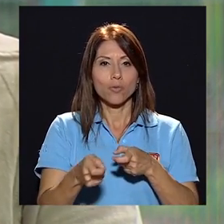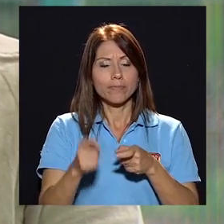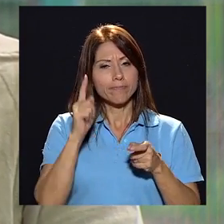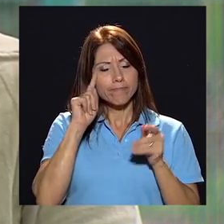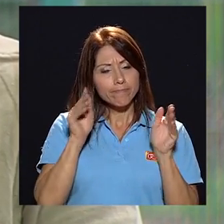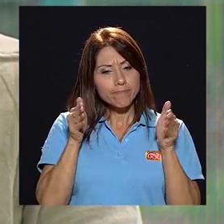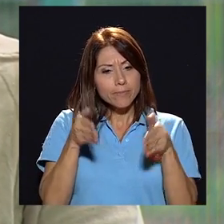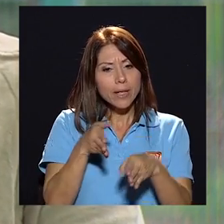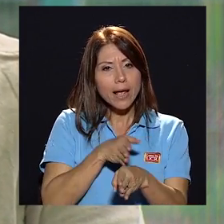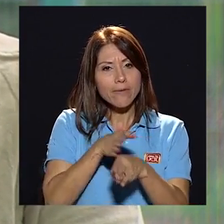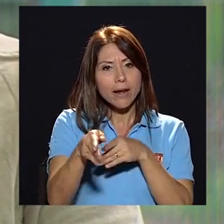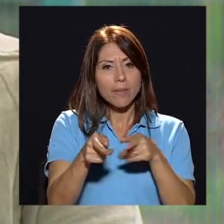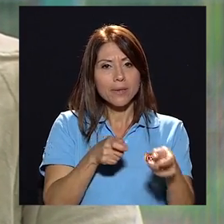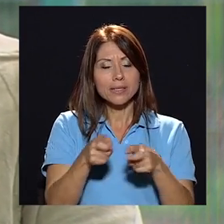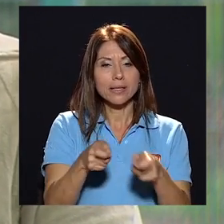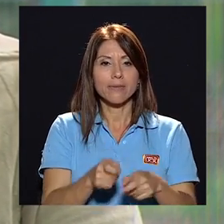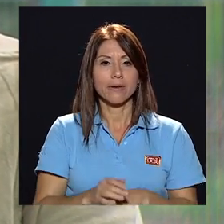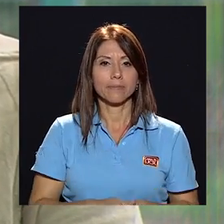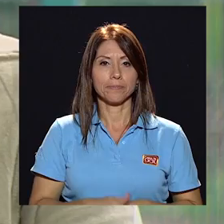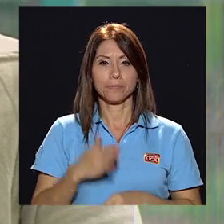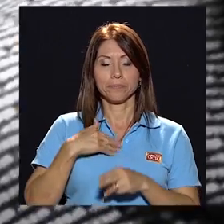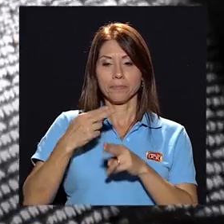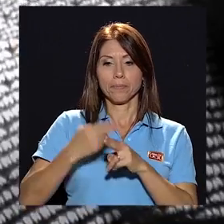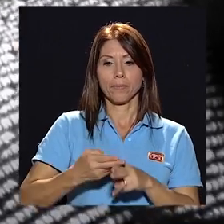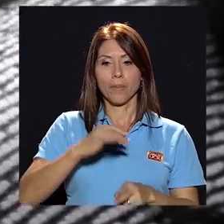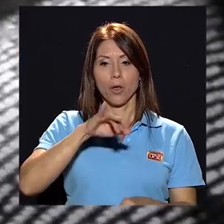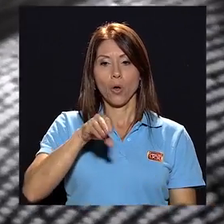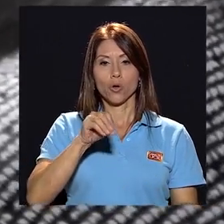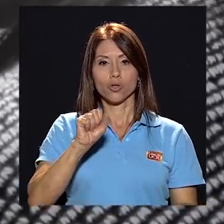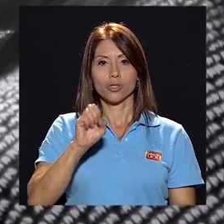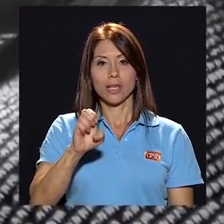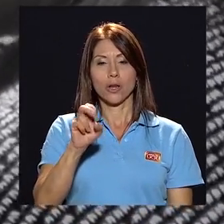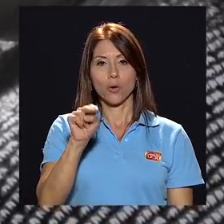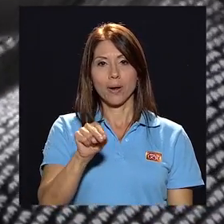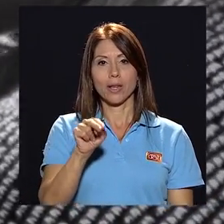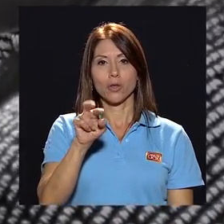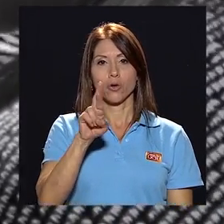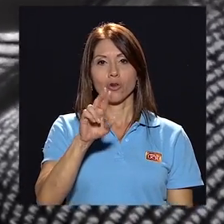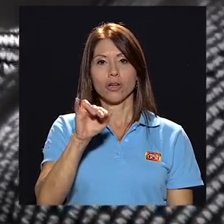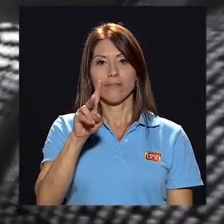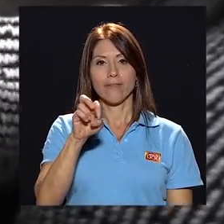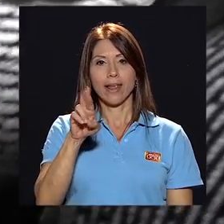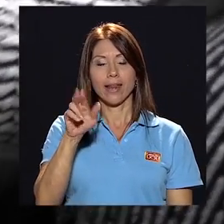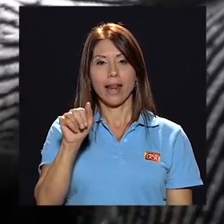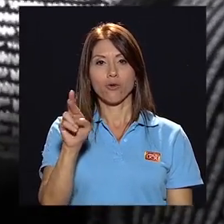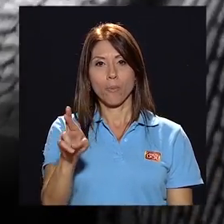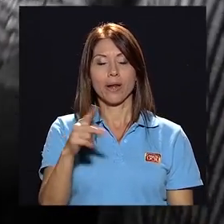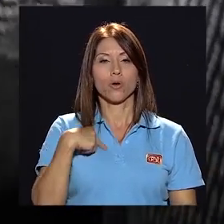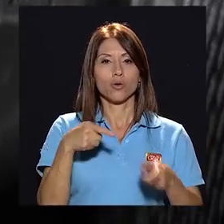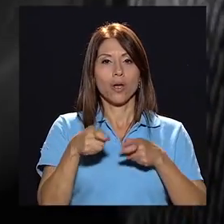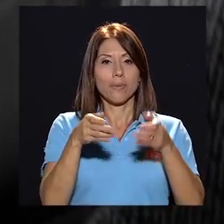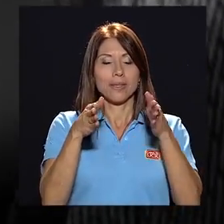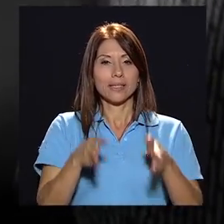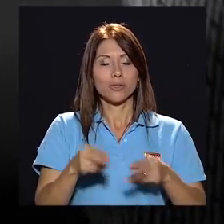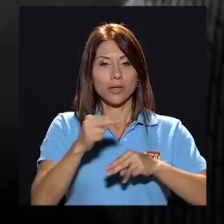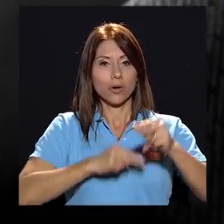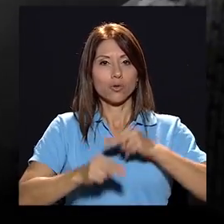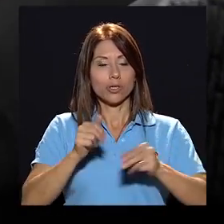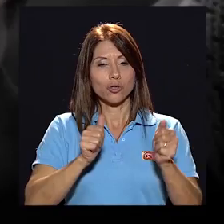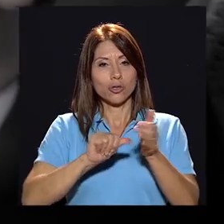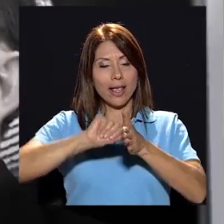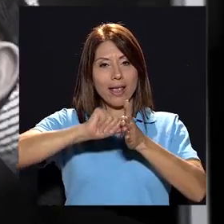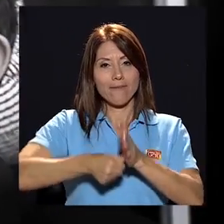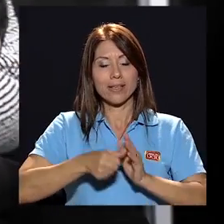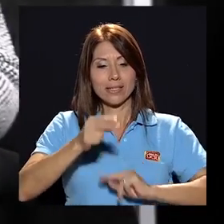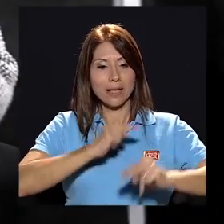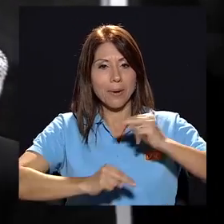apostar por una carrera de la comunidad administrativa mi nombre es José Norberto Rivera Romero soy administrador de negocios con énfasis